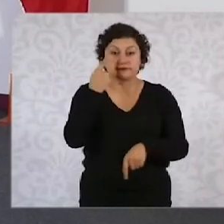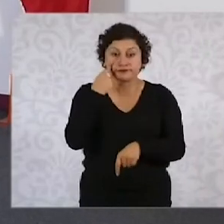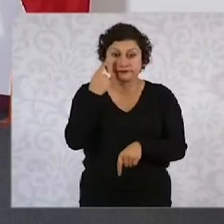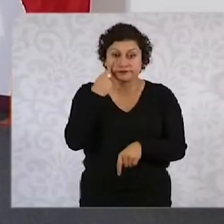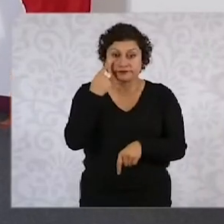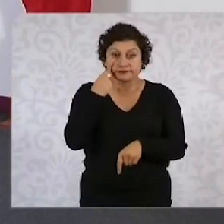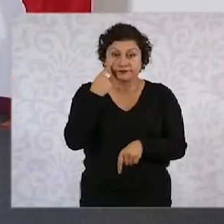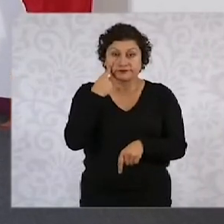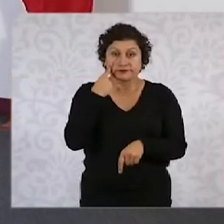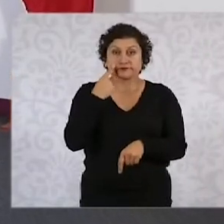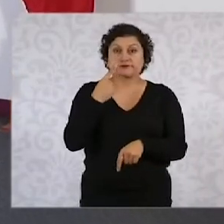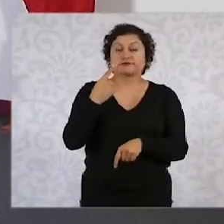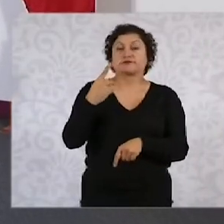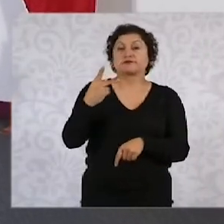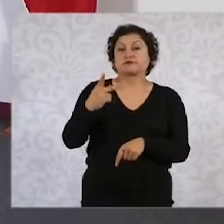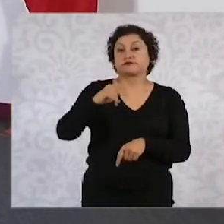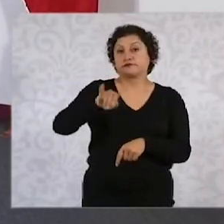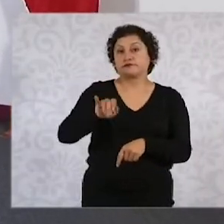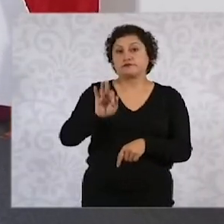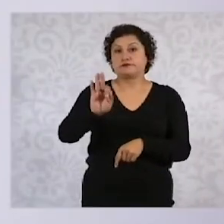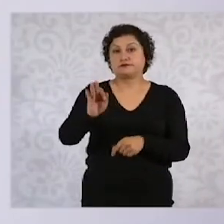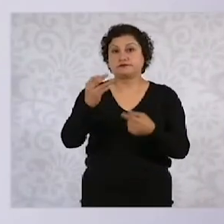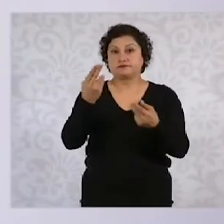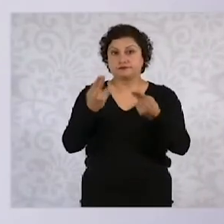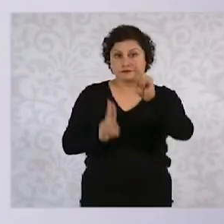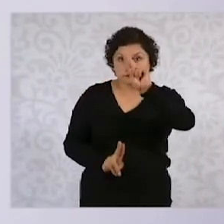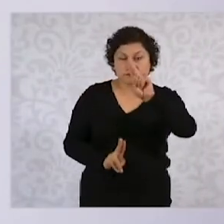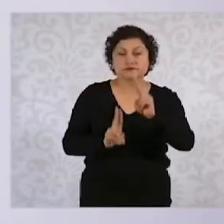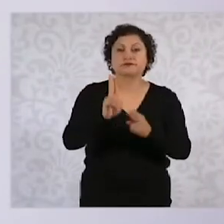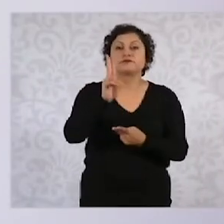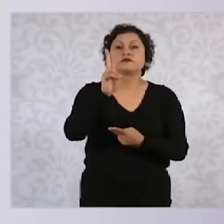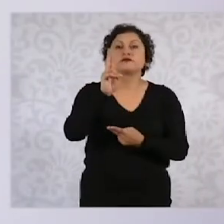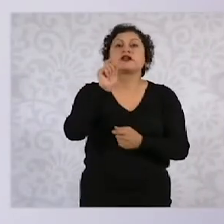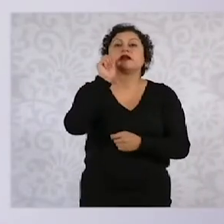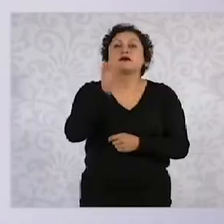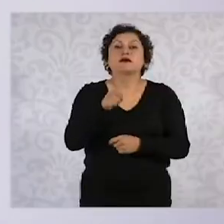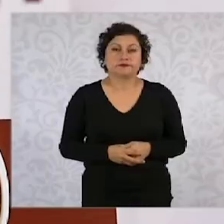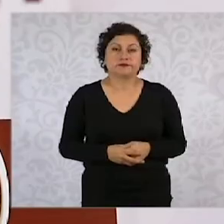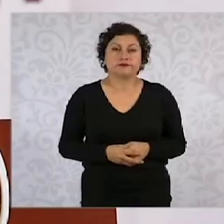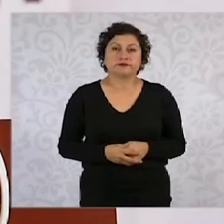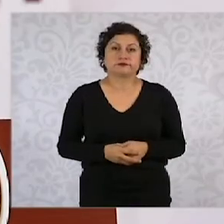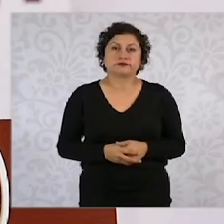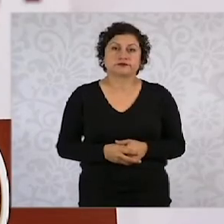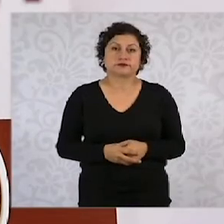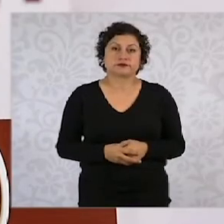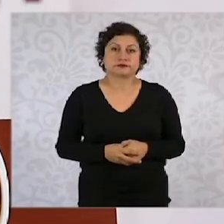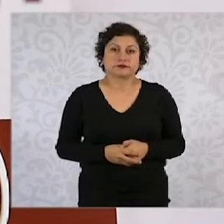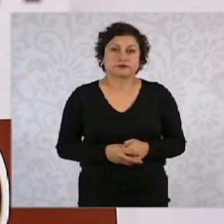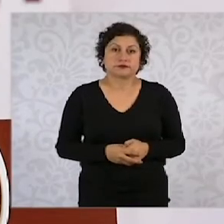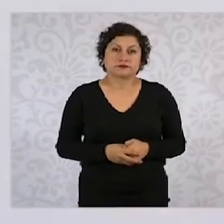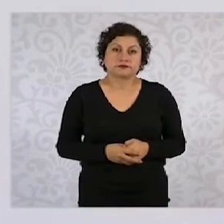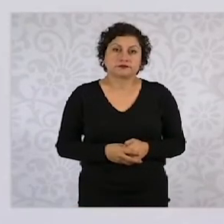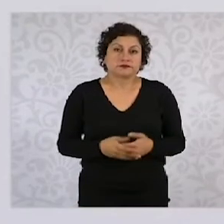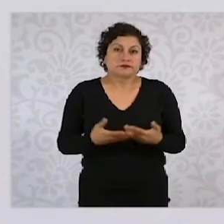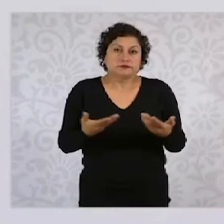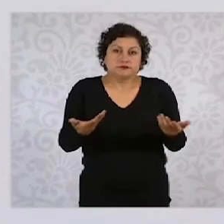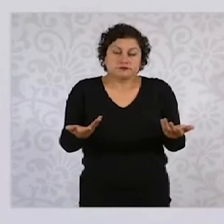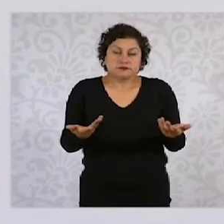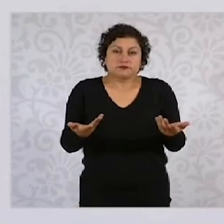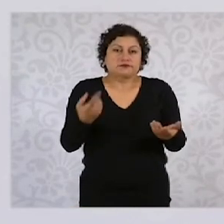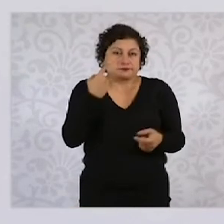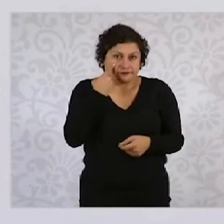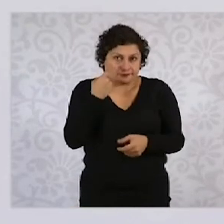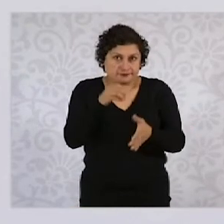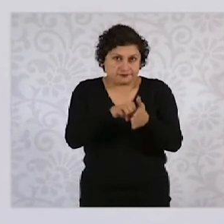de la Federación afecta la seguridad. ¿Cómo si está en paro un juez